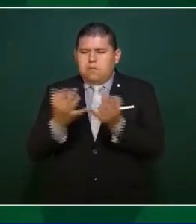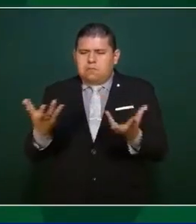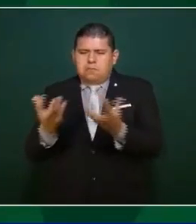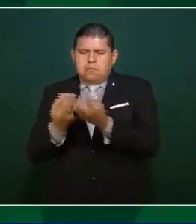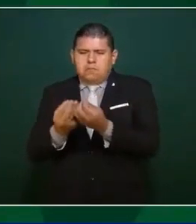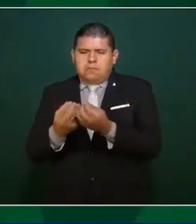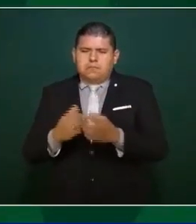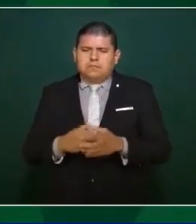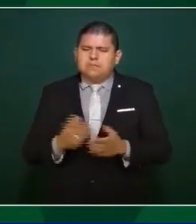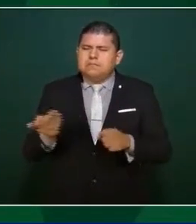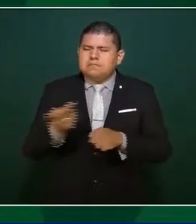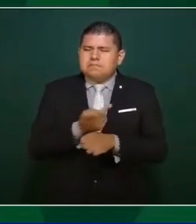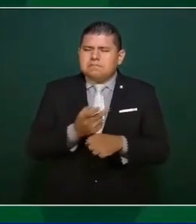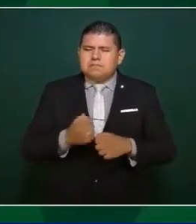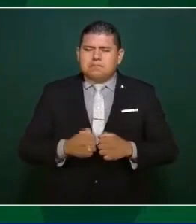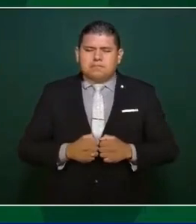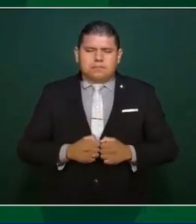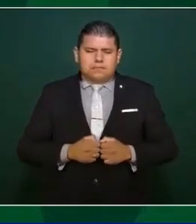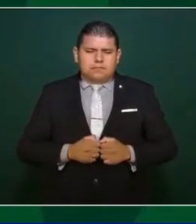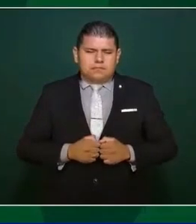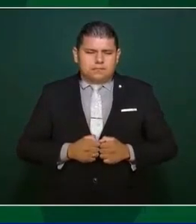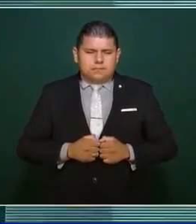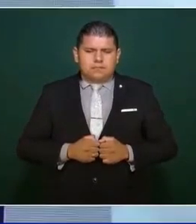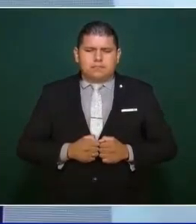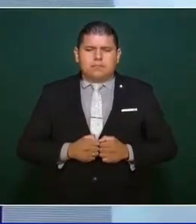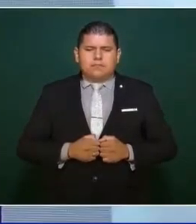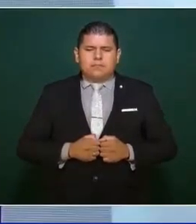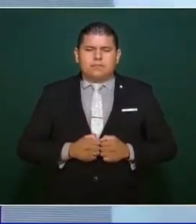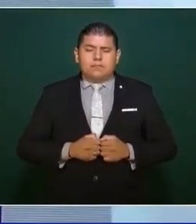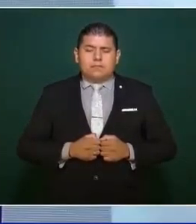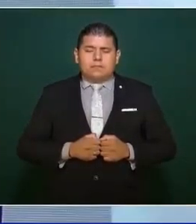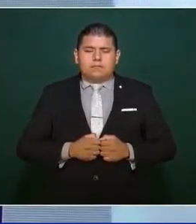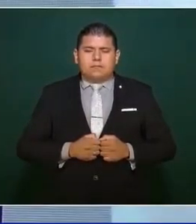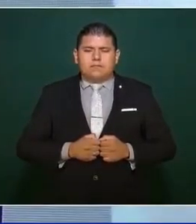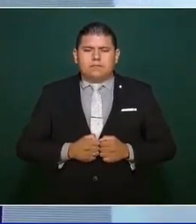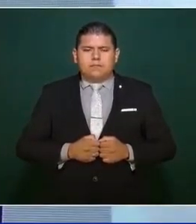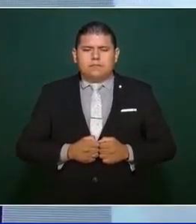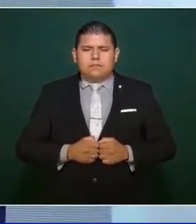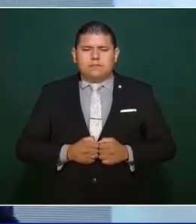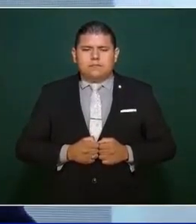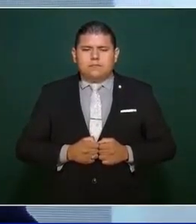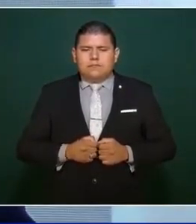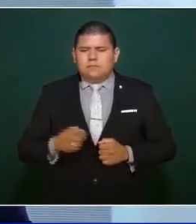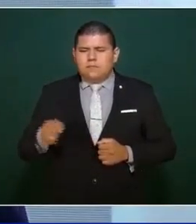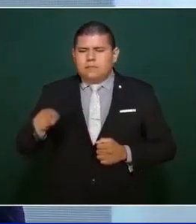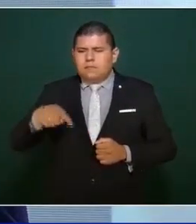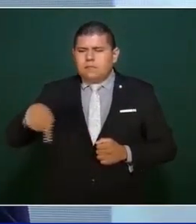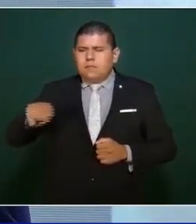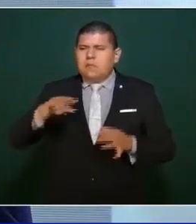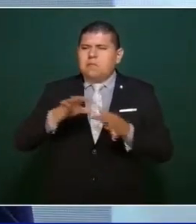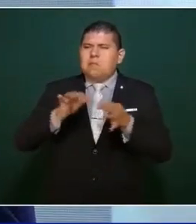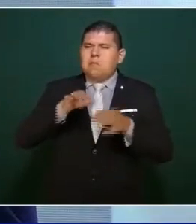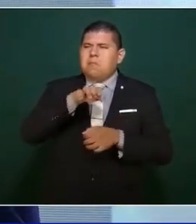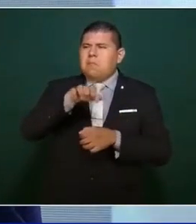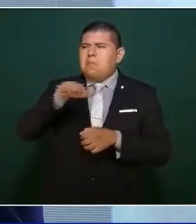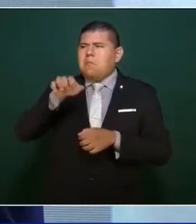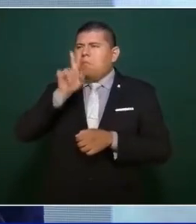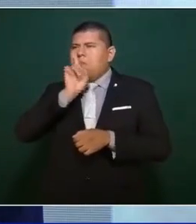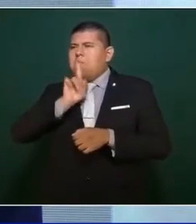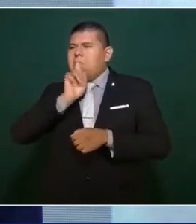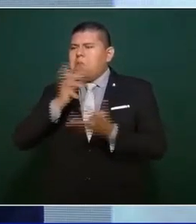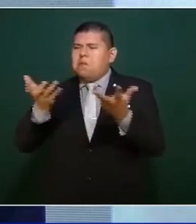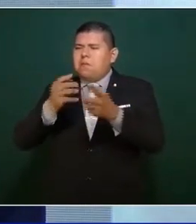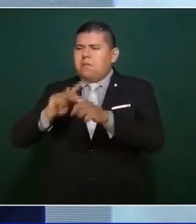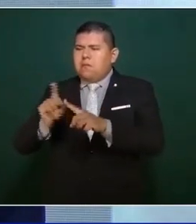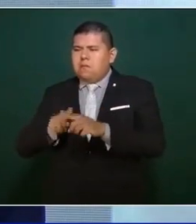Pero como ya no les funcionan sus membretes